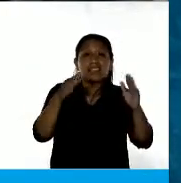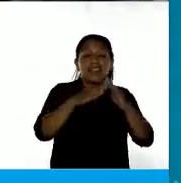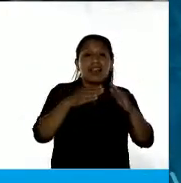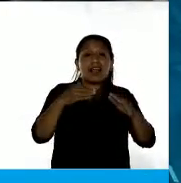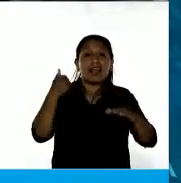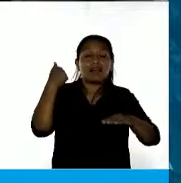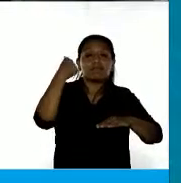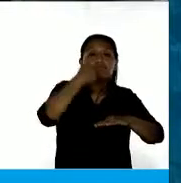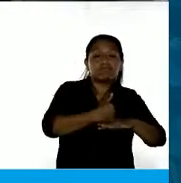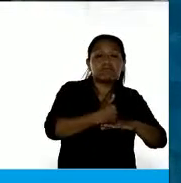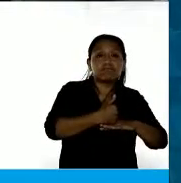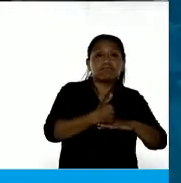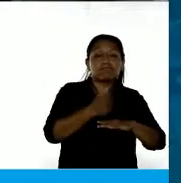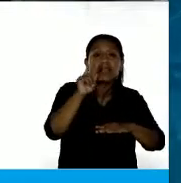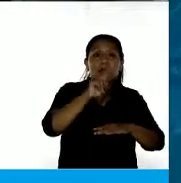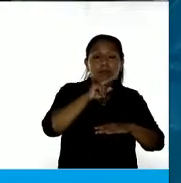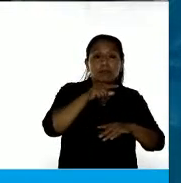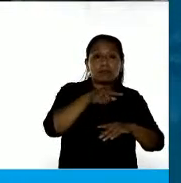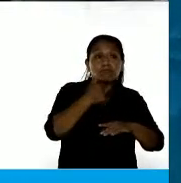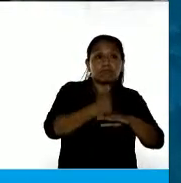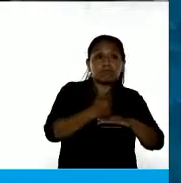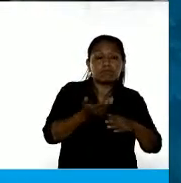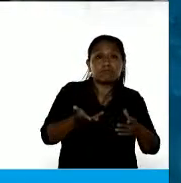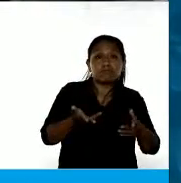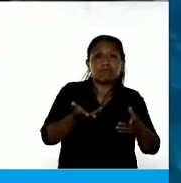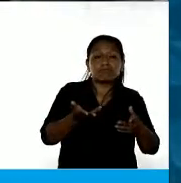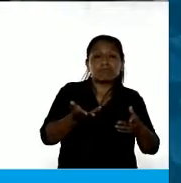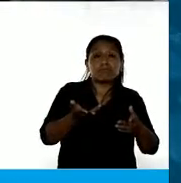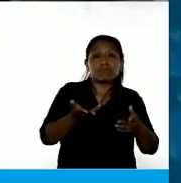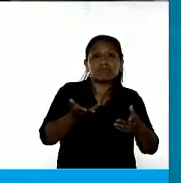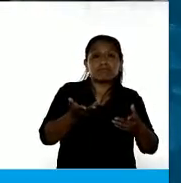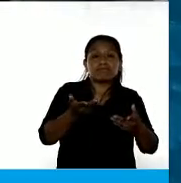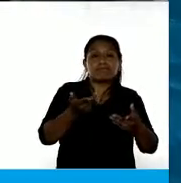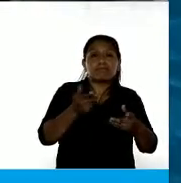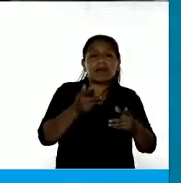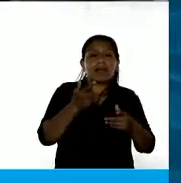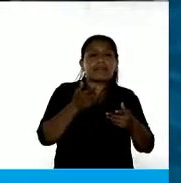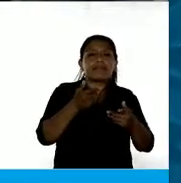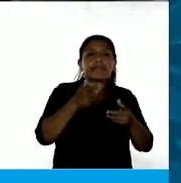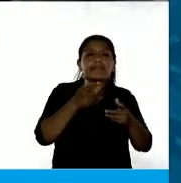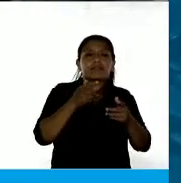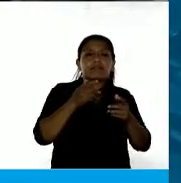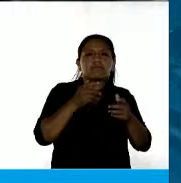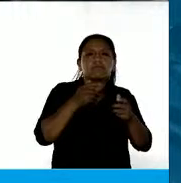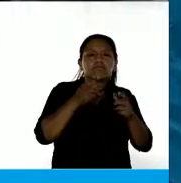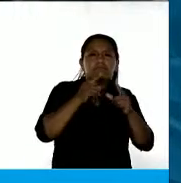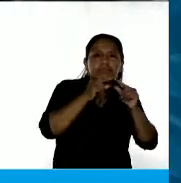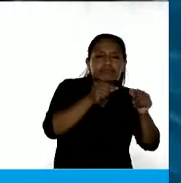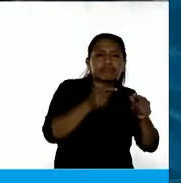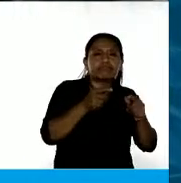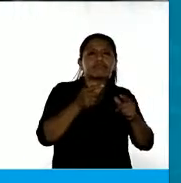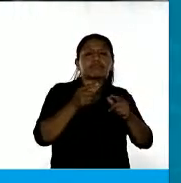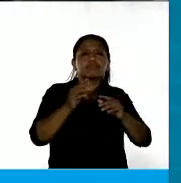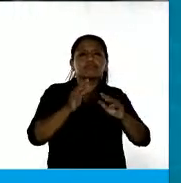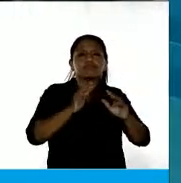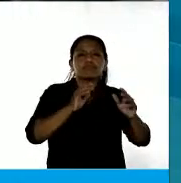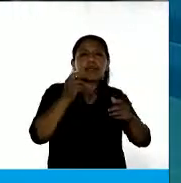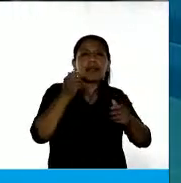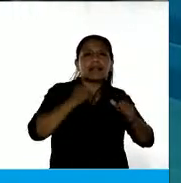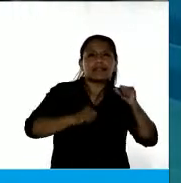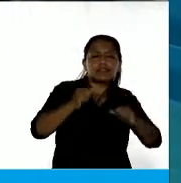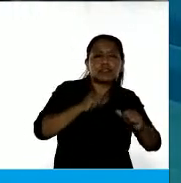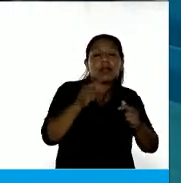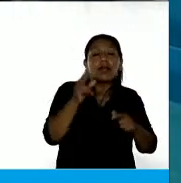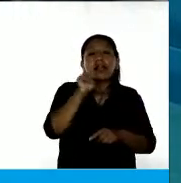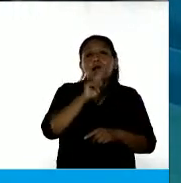de la mujer para seguir humillándola, para seguir provocándole lesiones. Y las mujeres